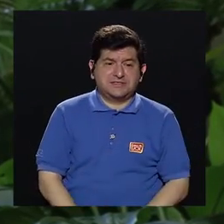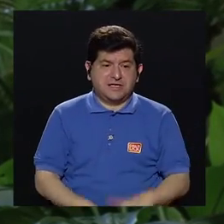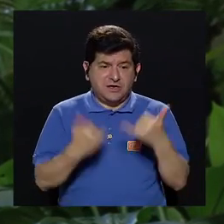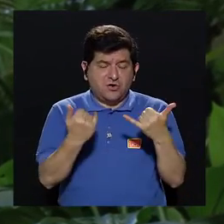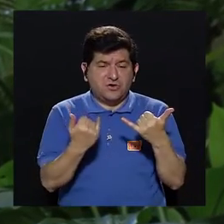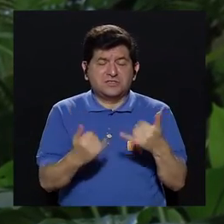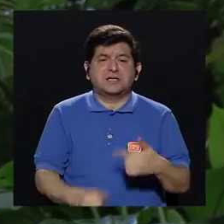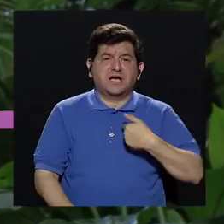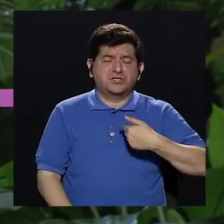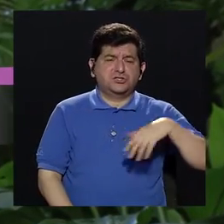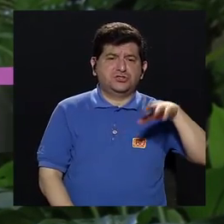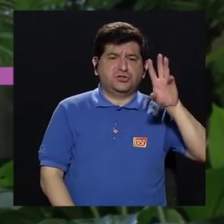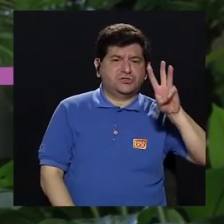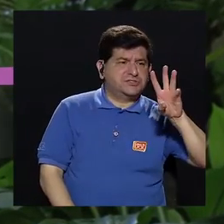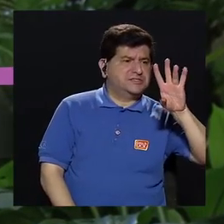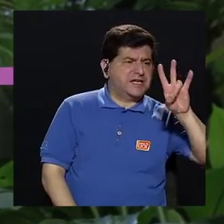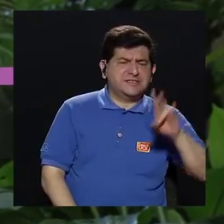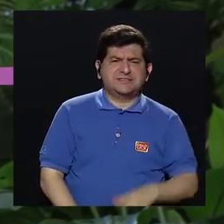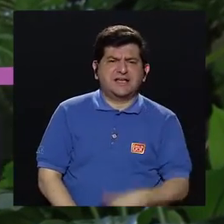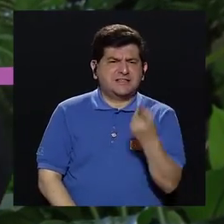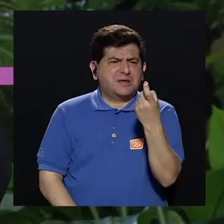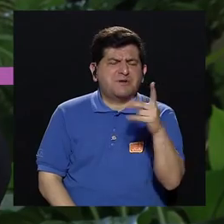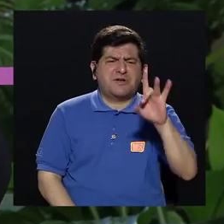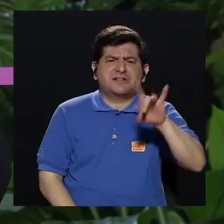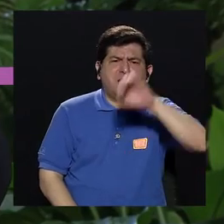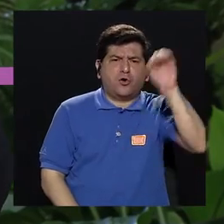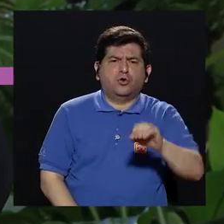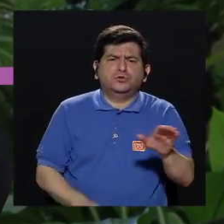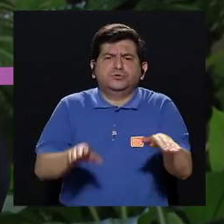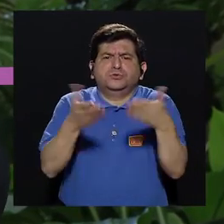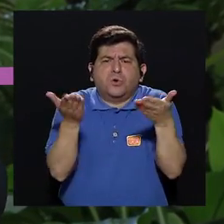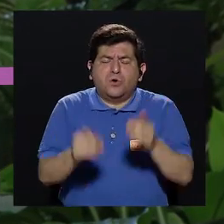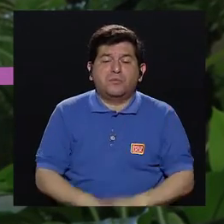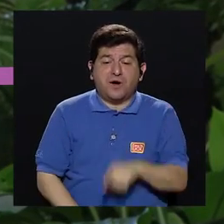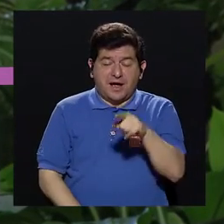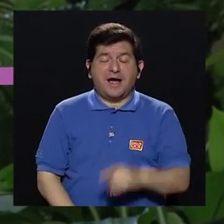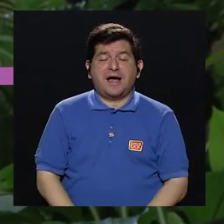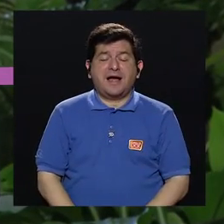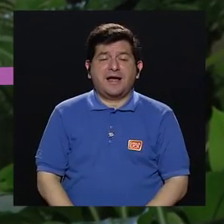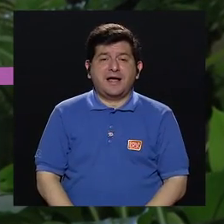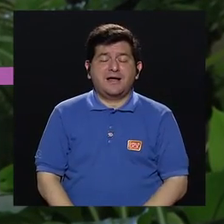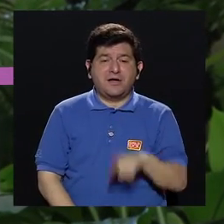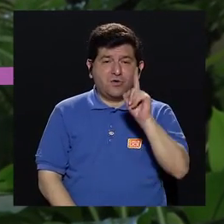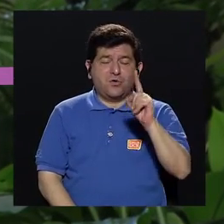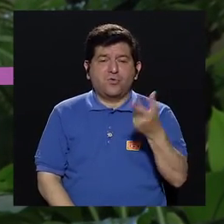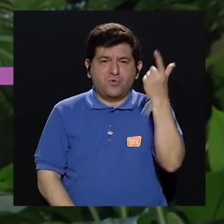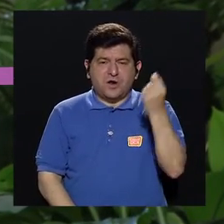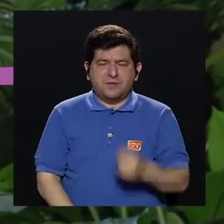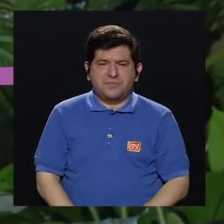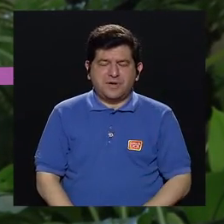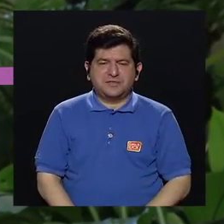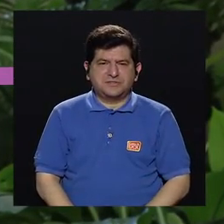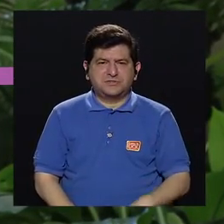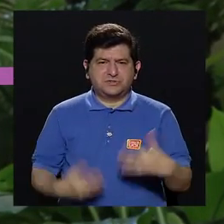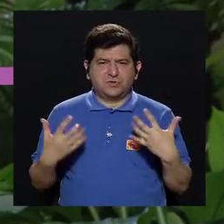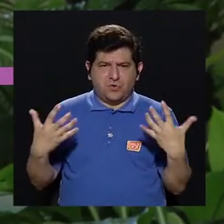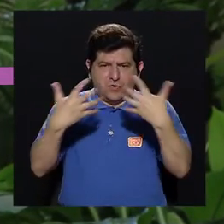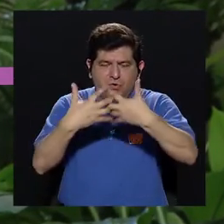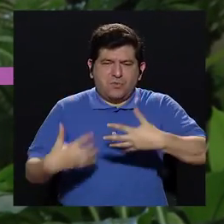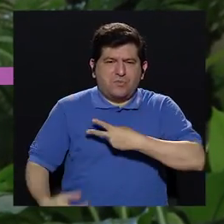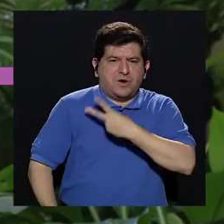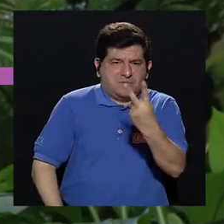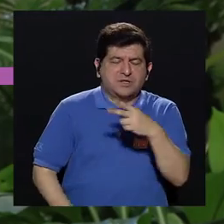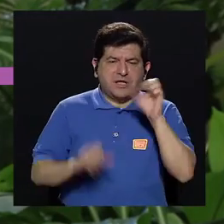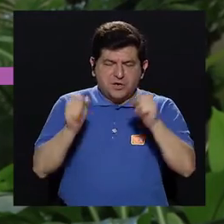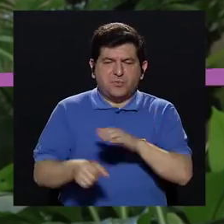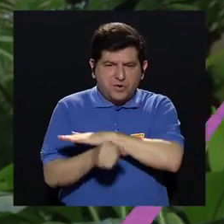-7, me falta 8%, ¿cómo lo consigo? Entonces, ya con una complementaria usted puede llenar esos huecos según las necesidades que